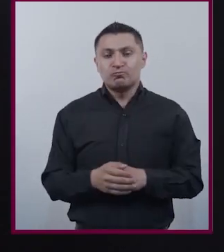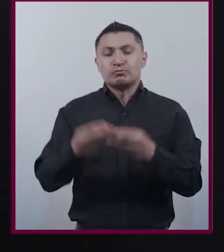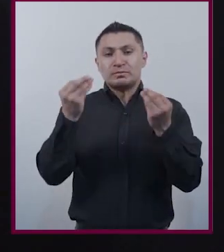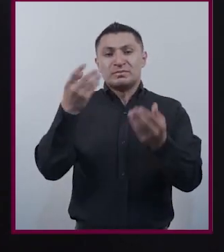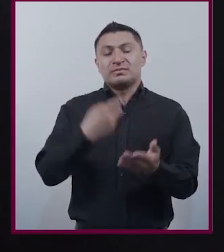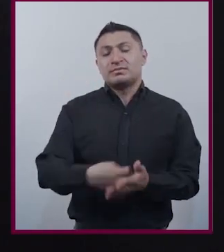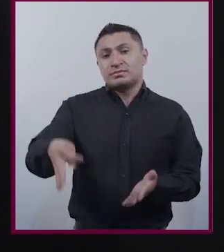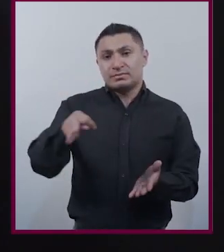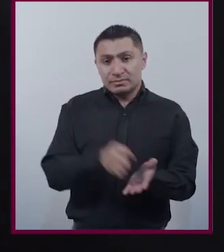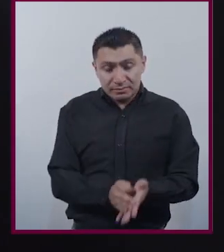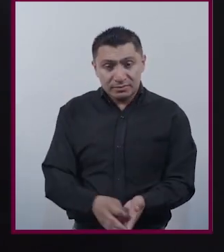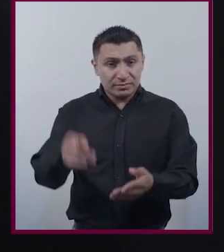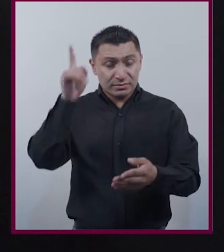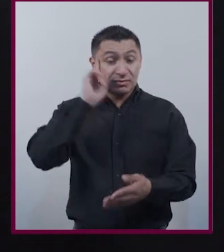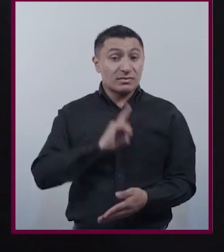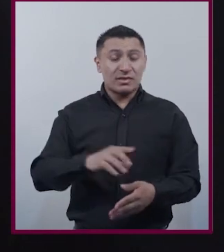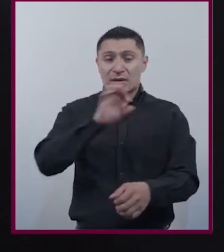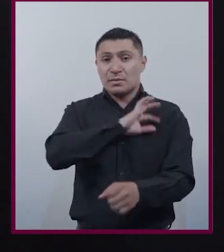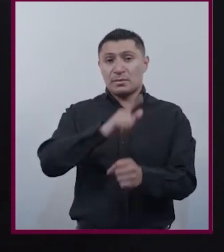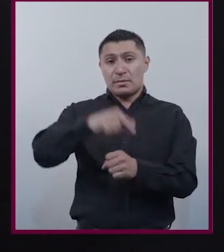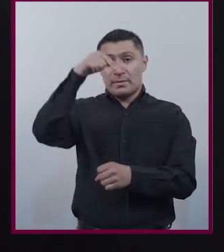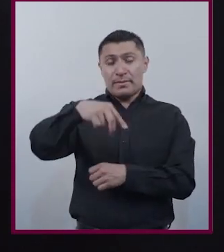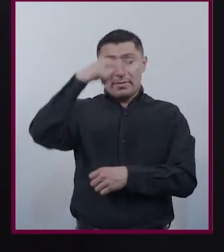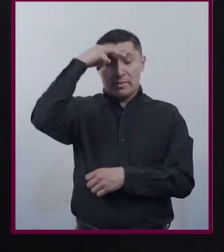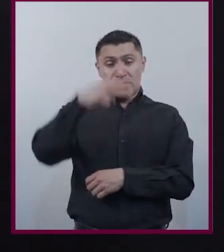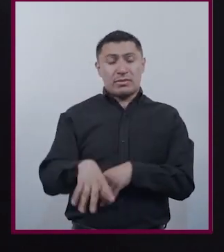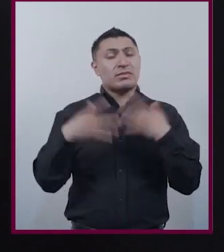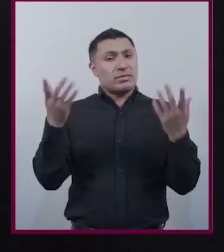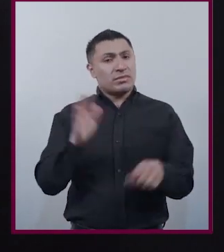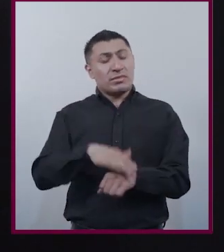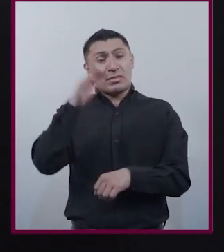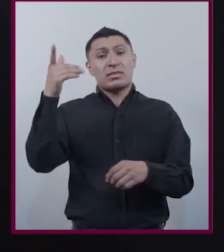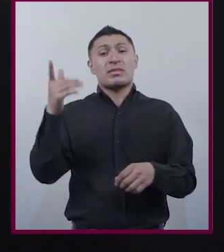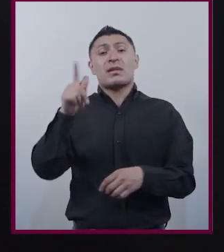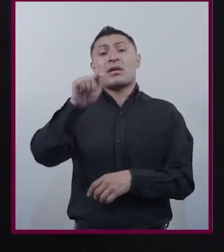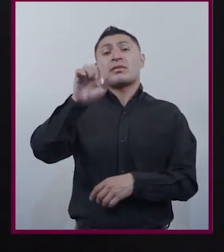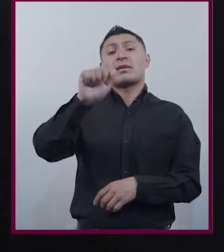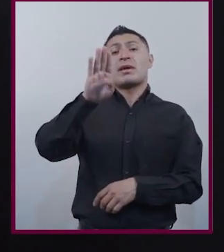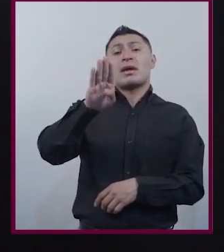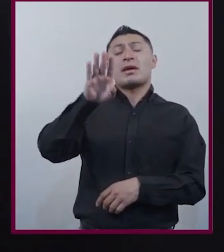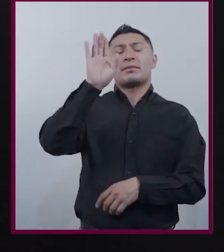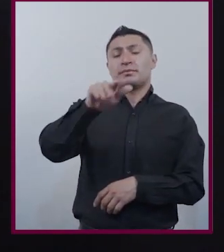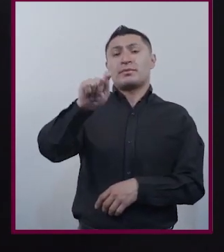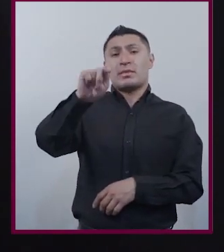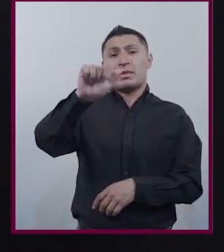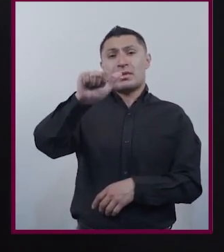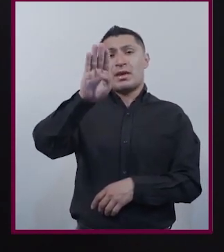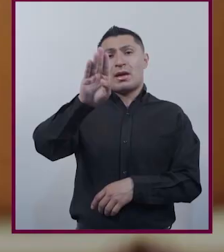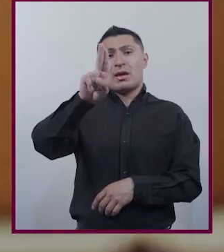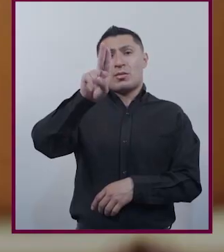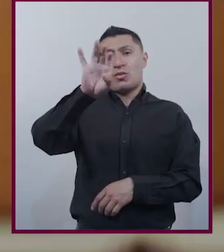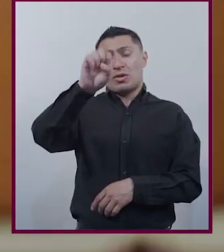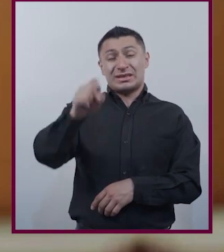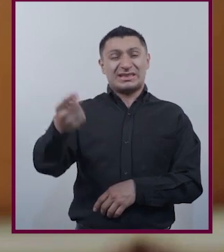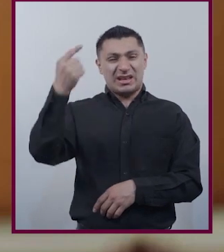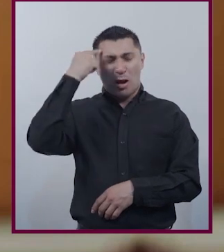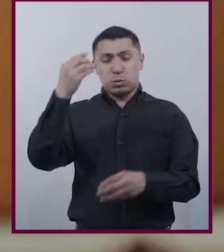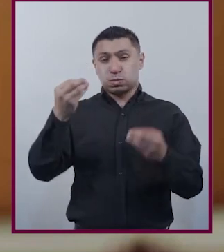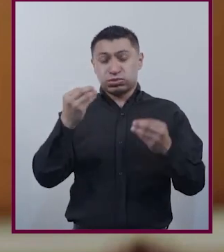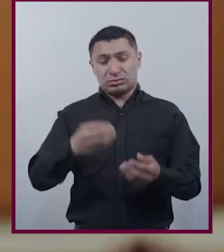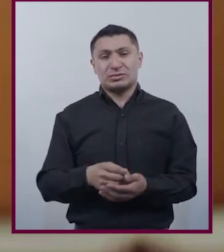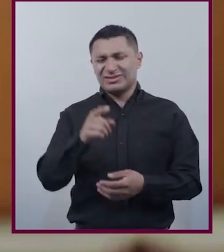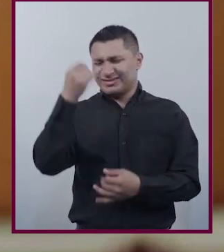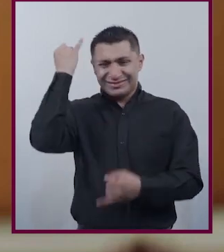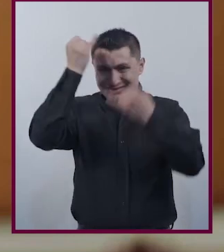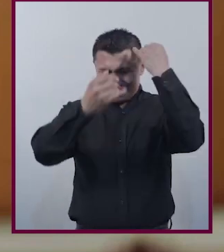valientes aquellas mujeres, especialmente en México, donde los tabúes dominaban las mentes ¿Te imaginas poder